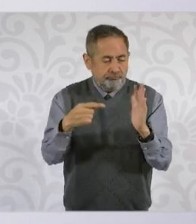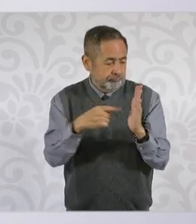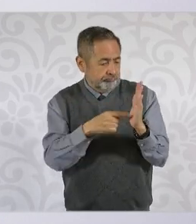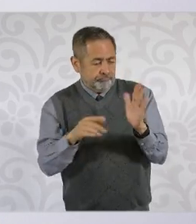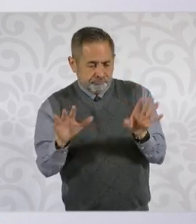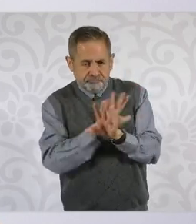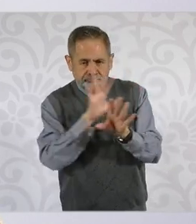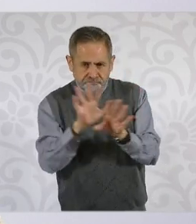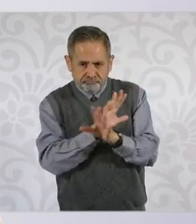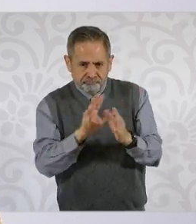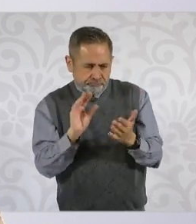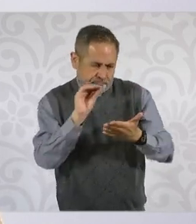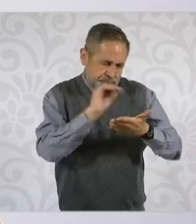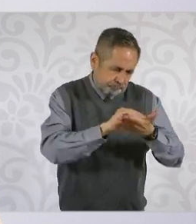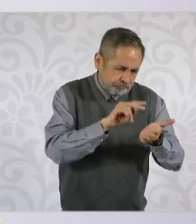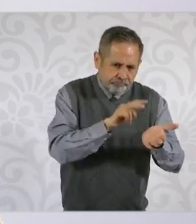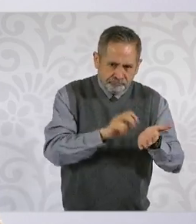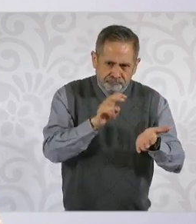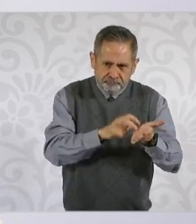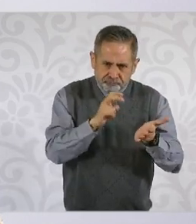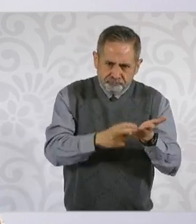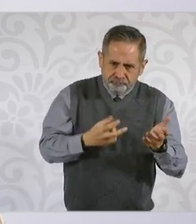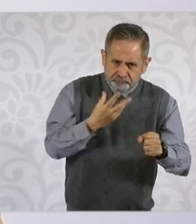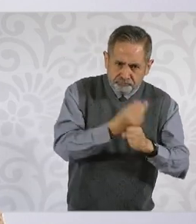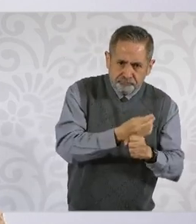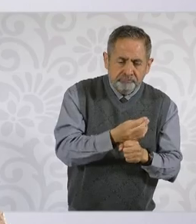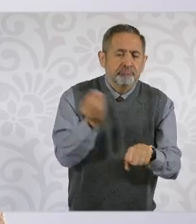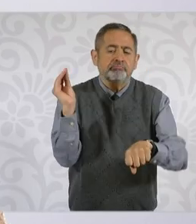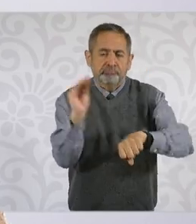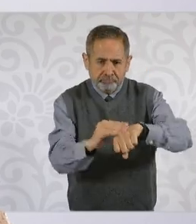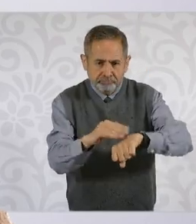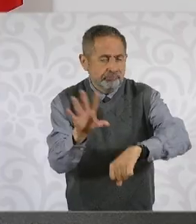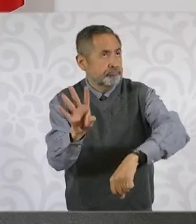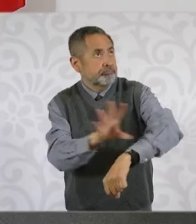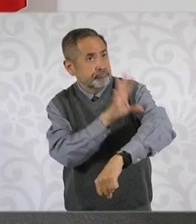incluye electricidad,